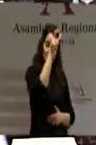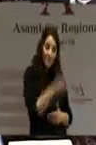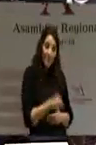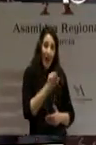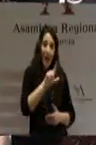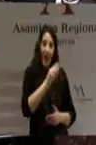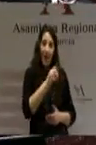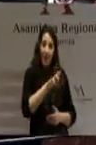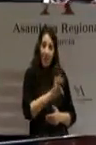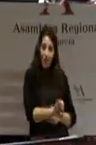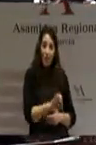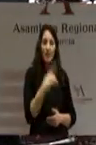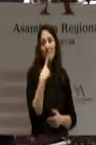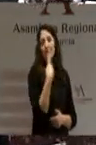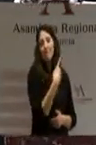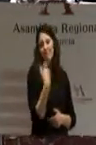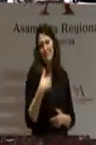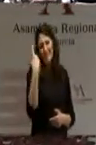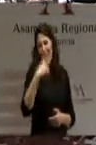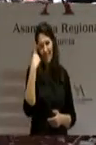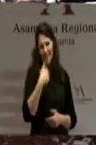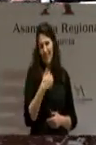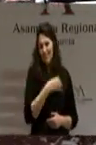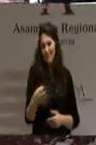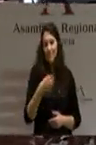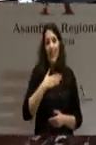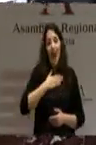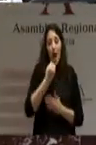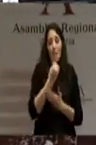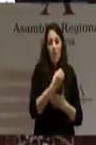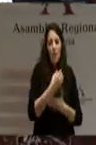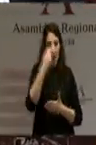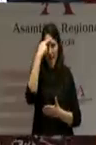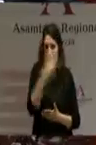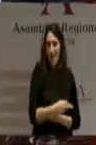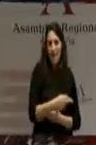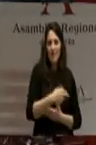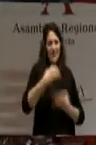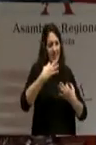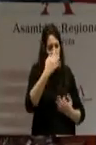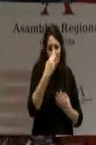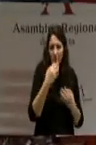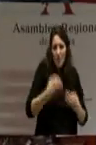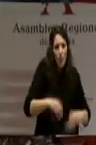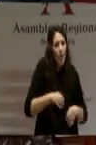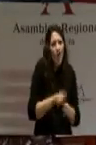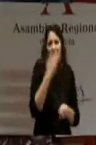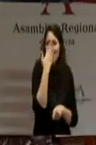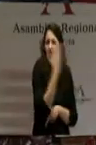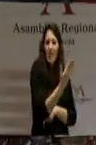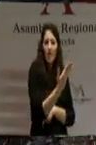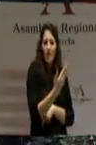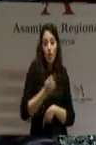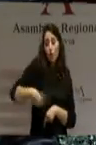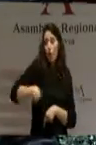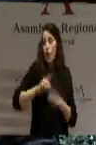decirte que, como ya sabes, cuentas con mi apoyo leal y sincero y con el de todo